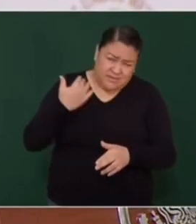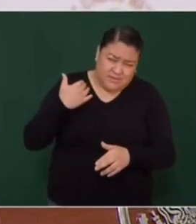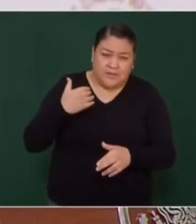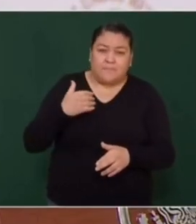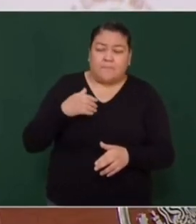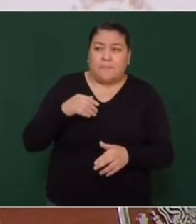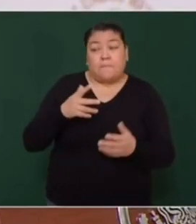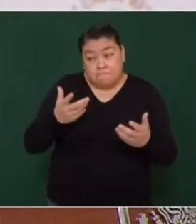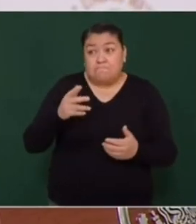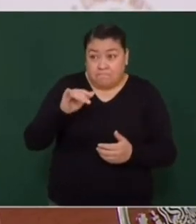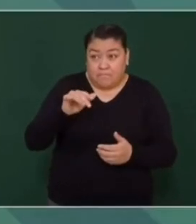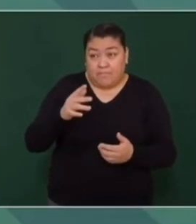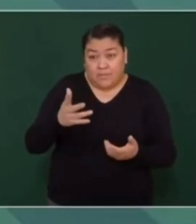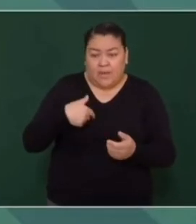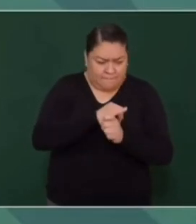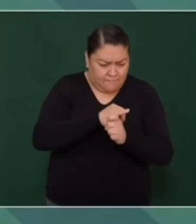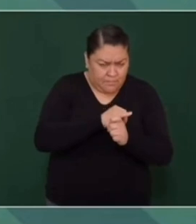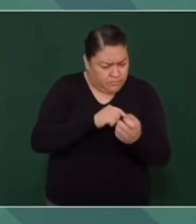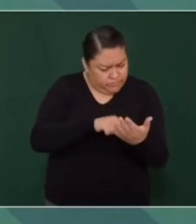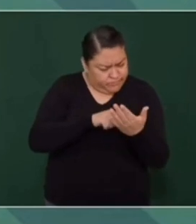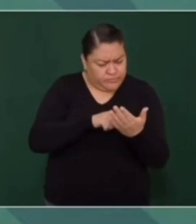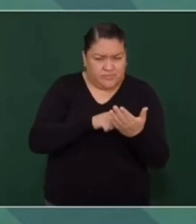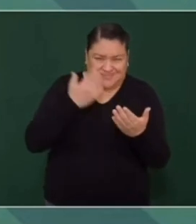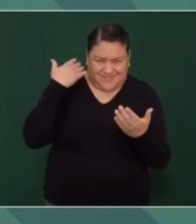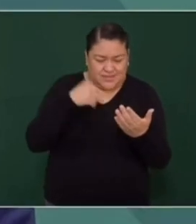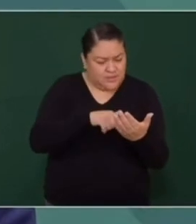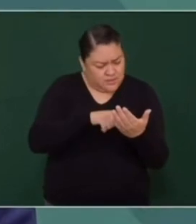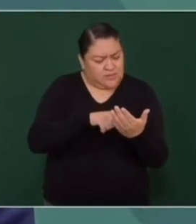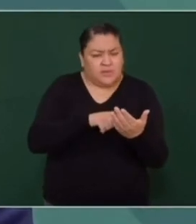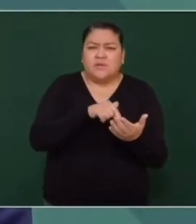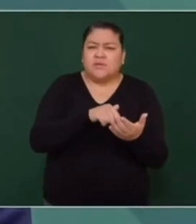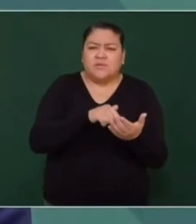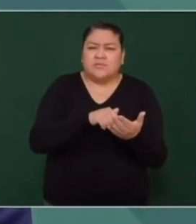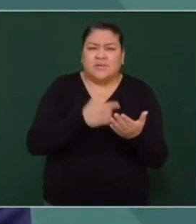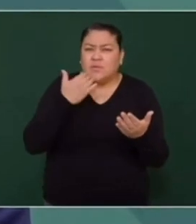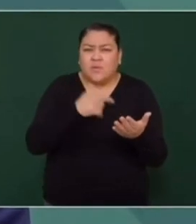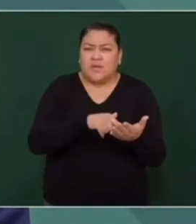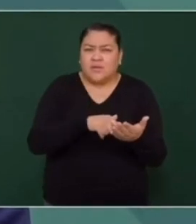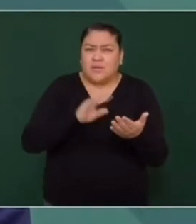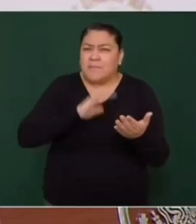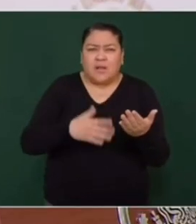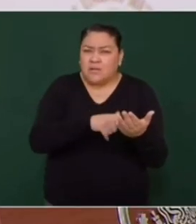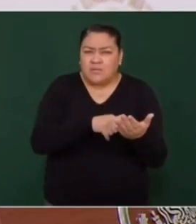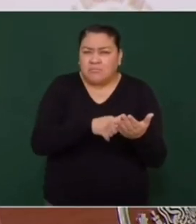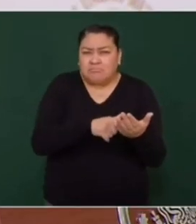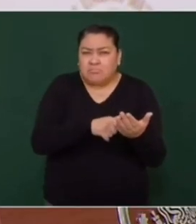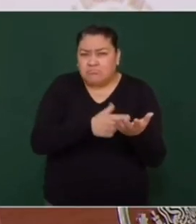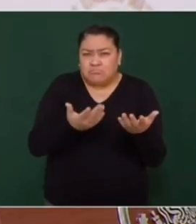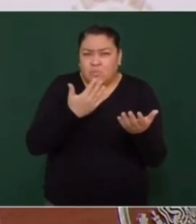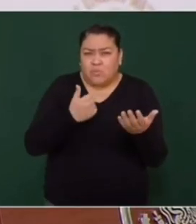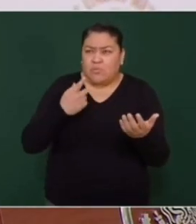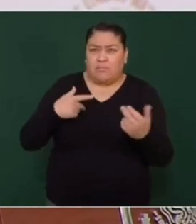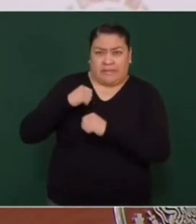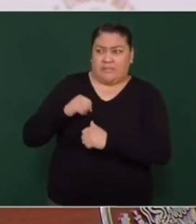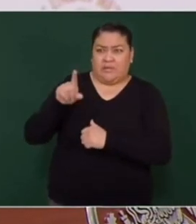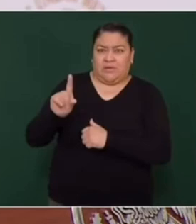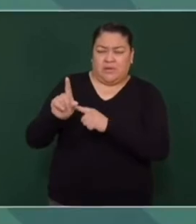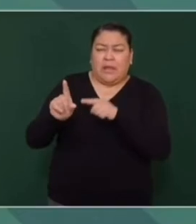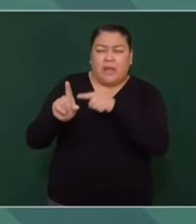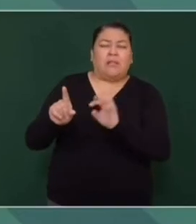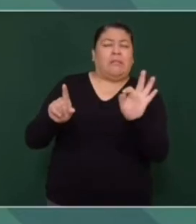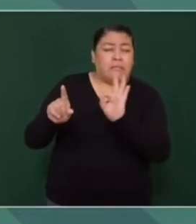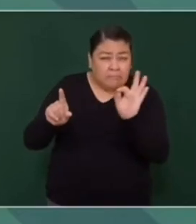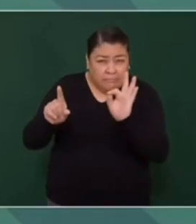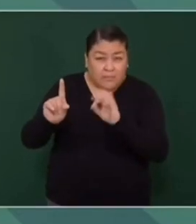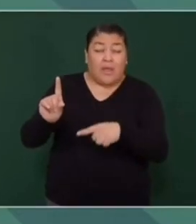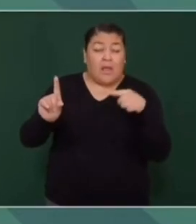sin embargo, en la información que llegó a mis manos, no hay elementos para poder presumir